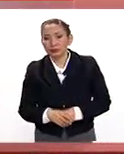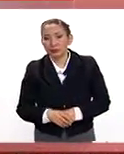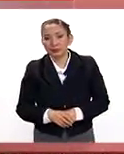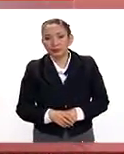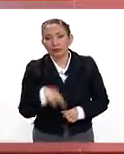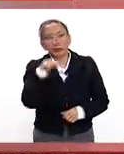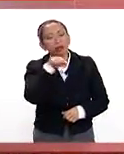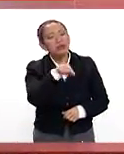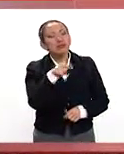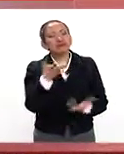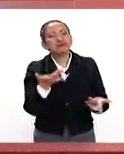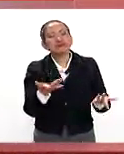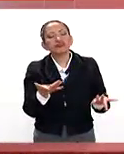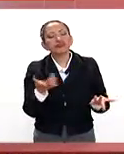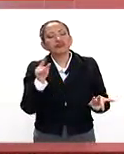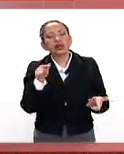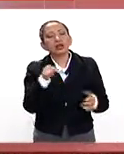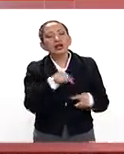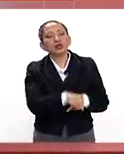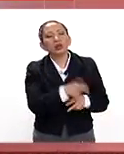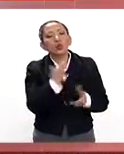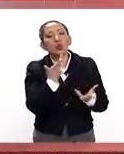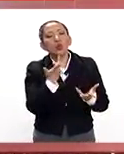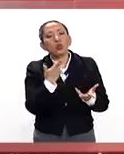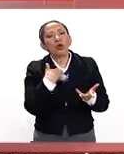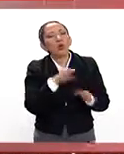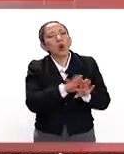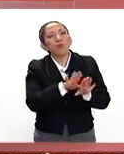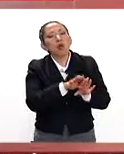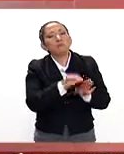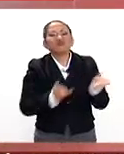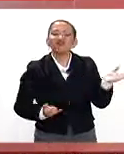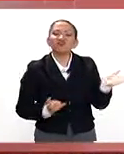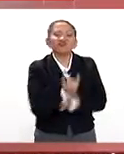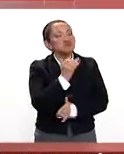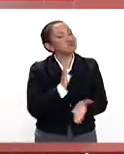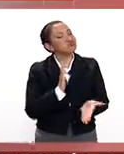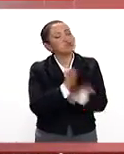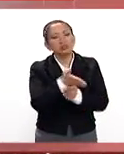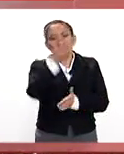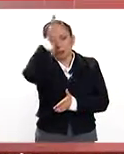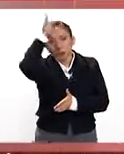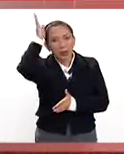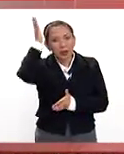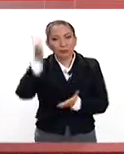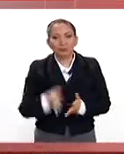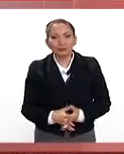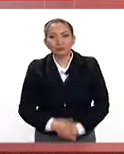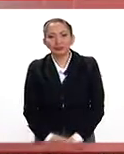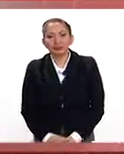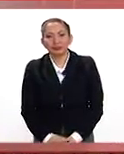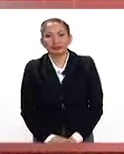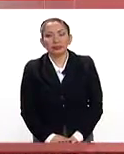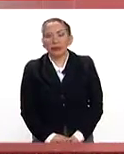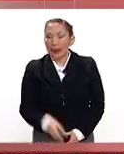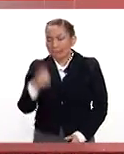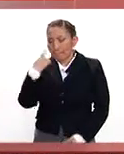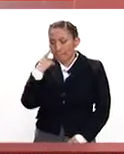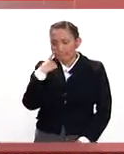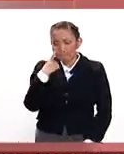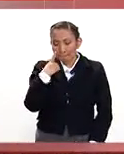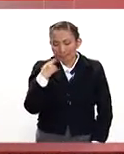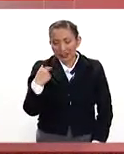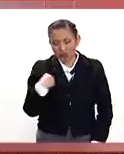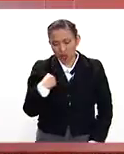¿Y qué fue lo que precisamente lo llevó a pertenecer a este heroico cuerpo? Bueno, mira, yo de